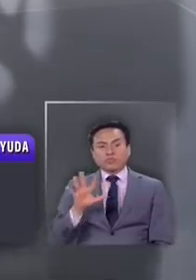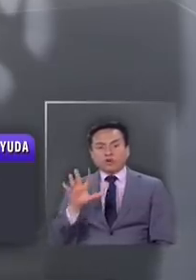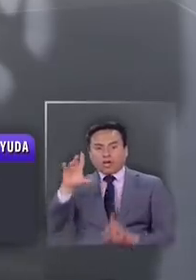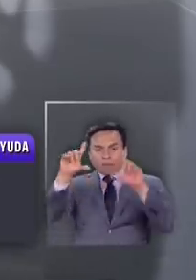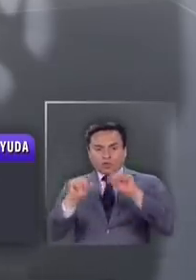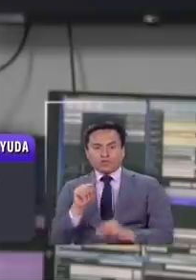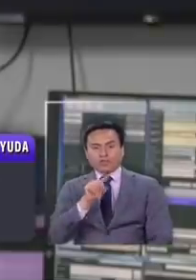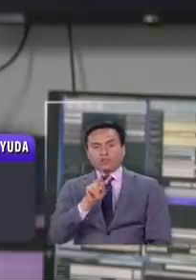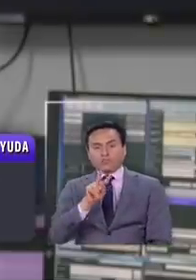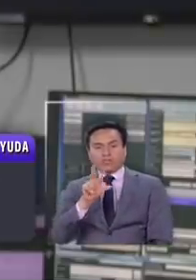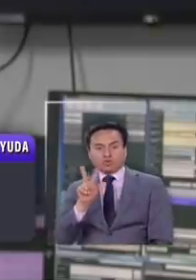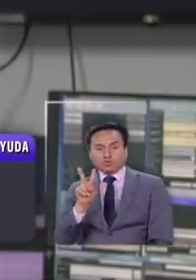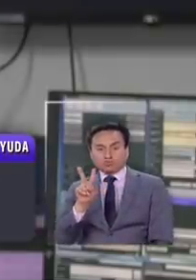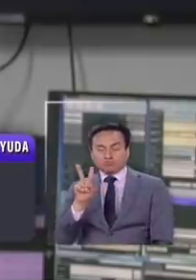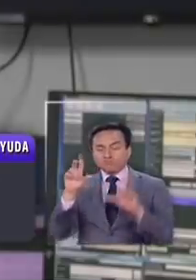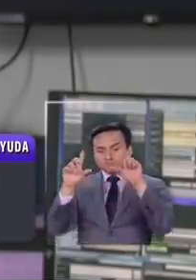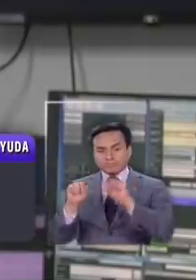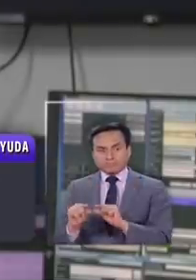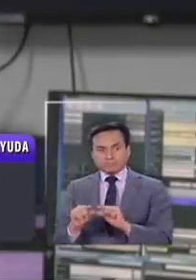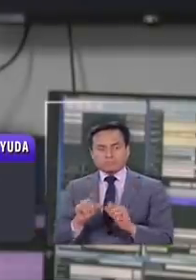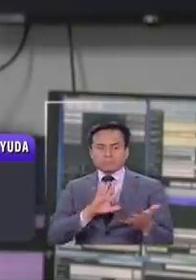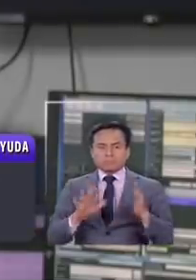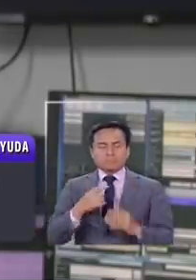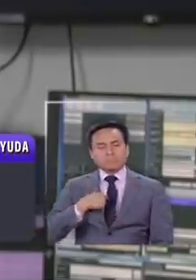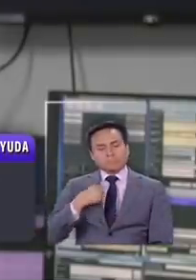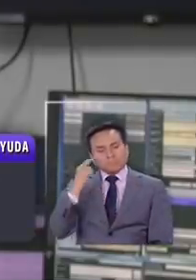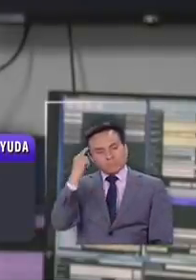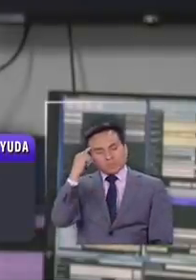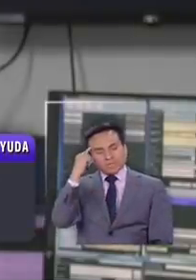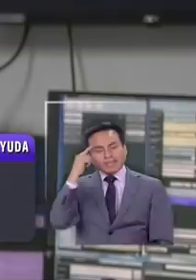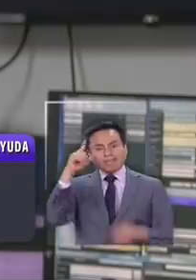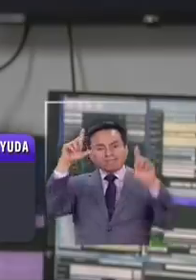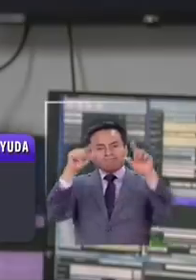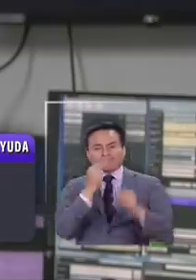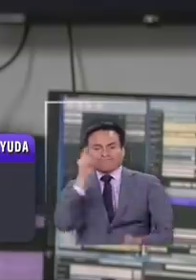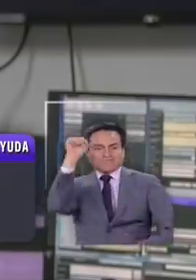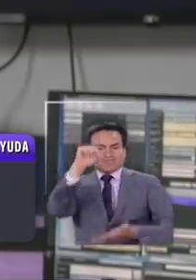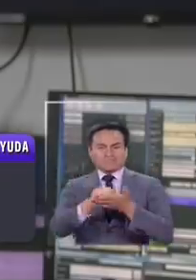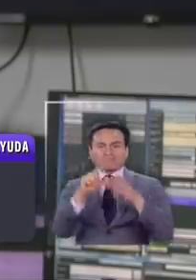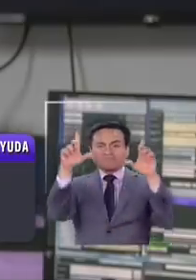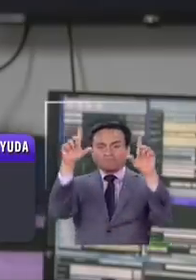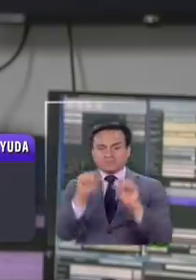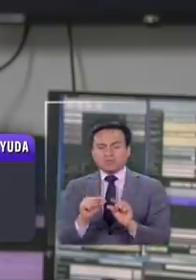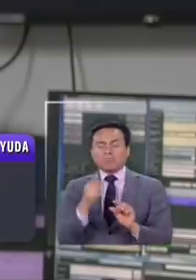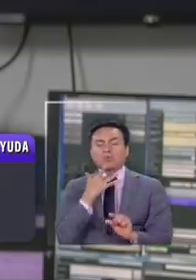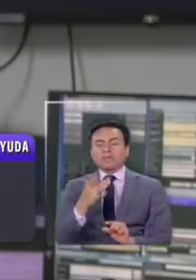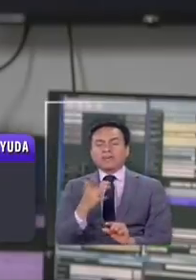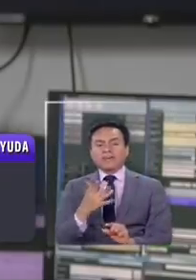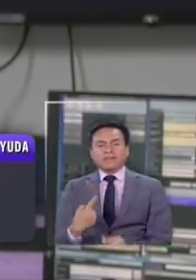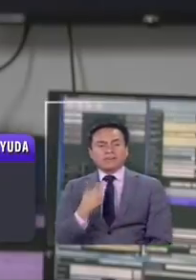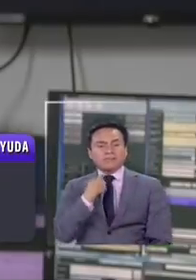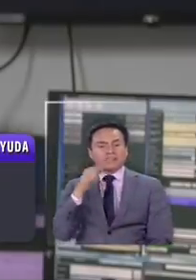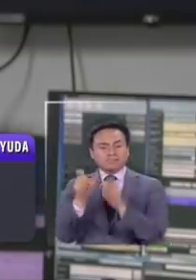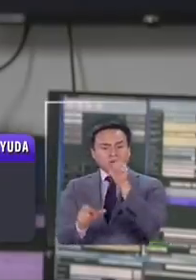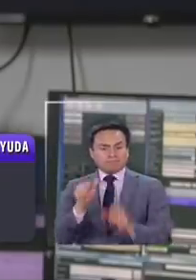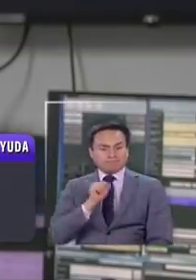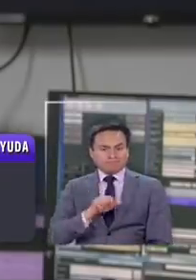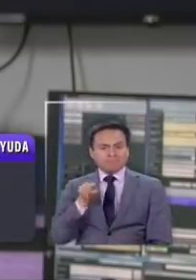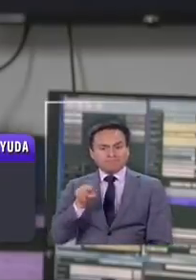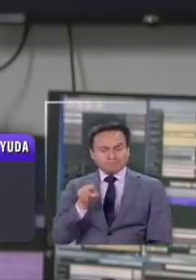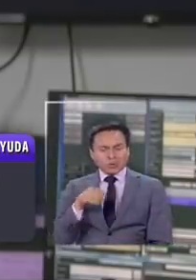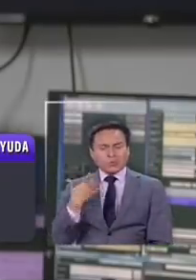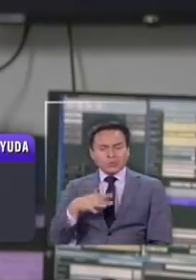182. Pero estimamos que las denuncias pueden estar disminuyendo por el solo hecho que la víctima está